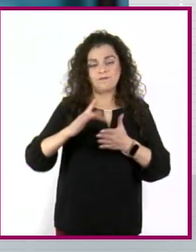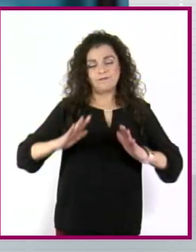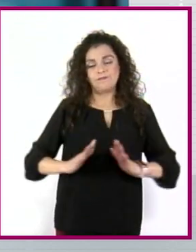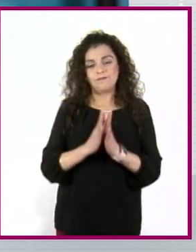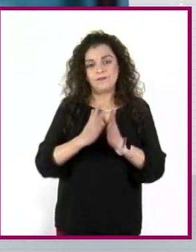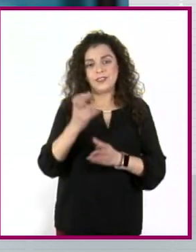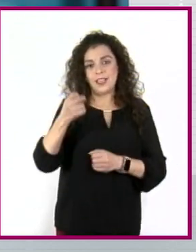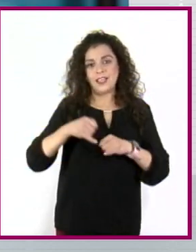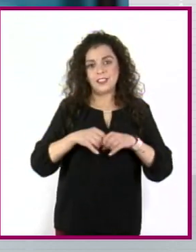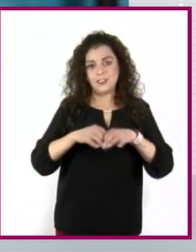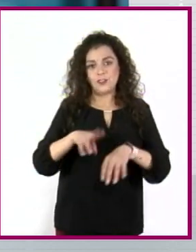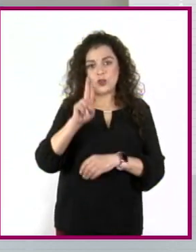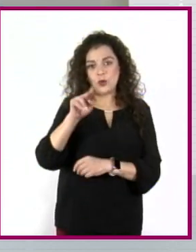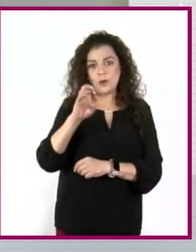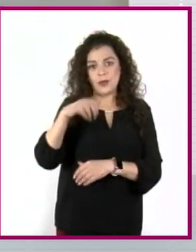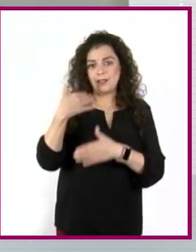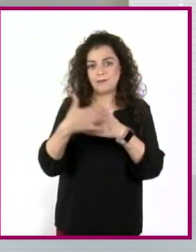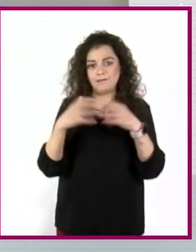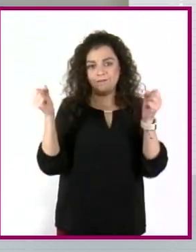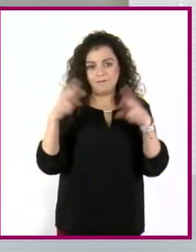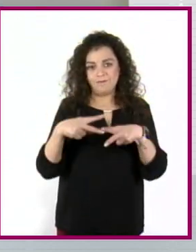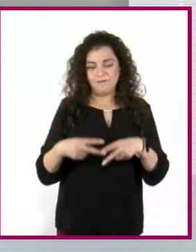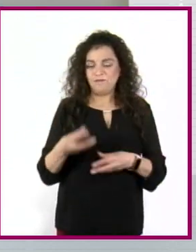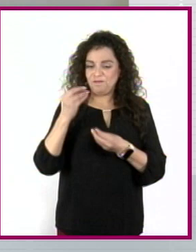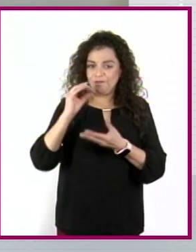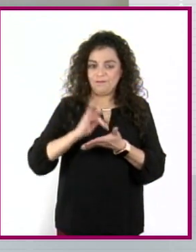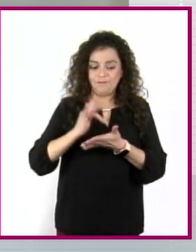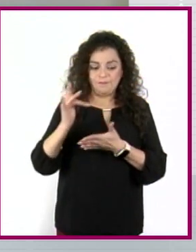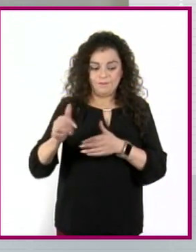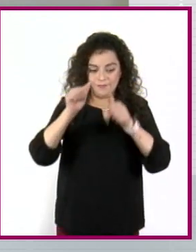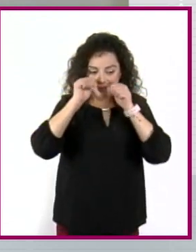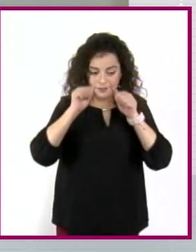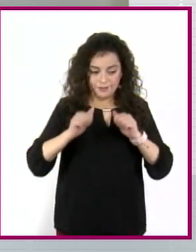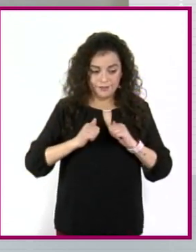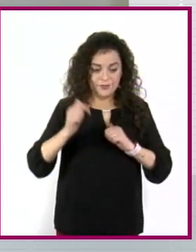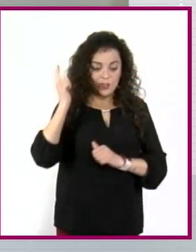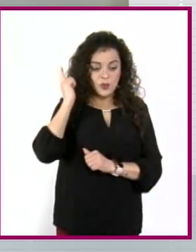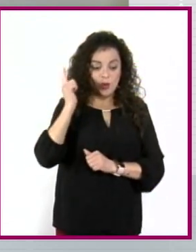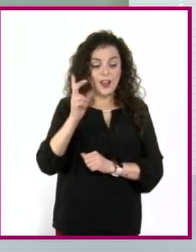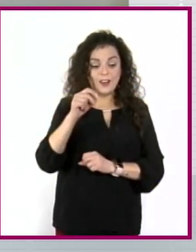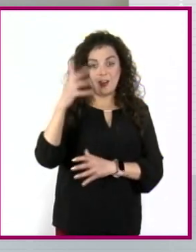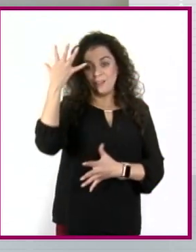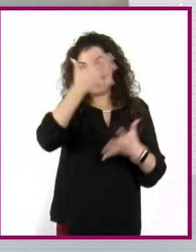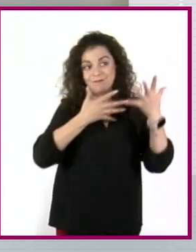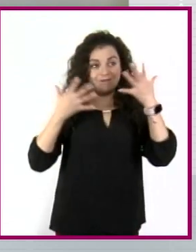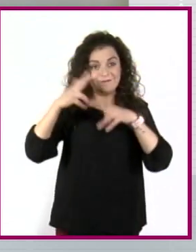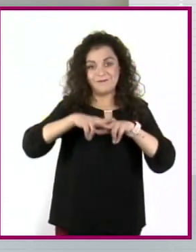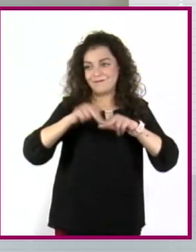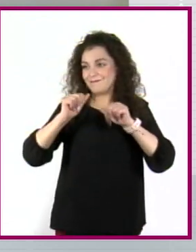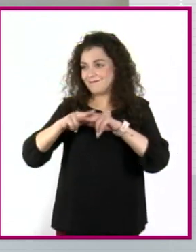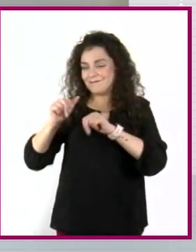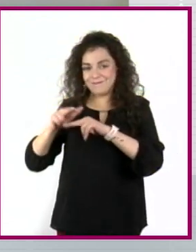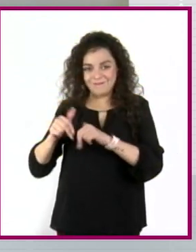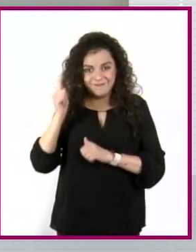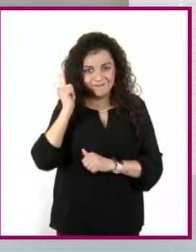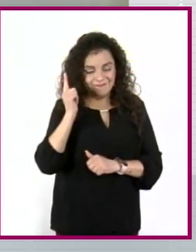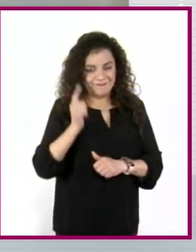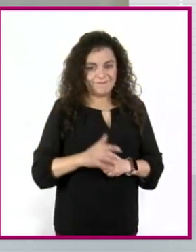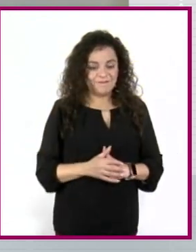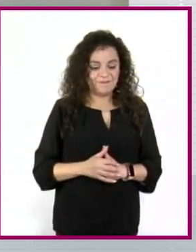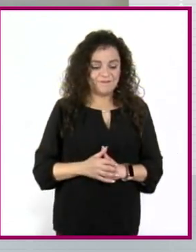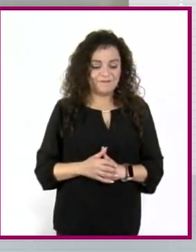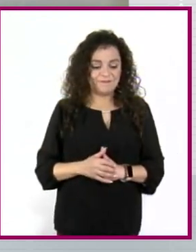información. Hasta la próxima. Muchas gracias por su atención. Espero no haber confundido a nadie. Y,